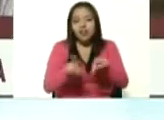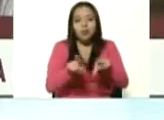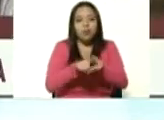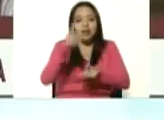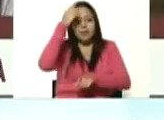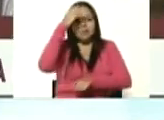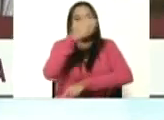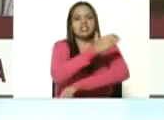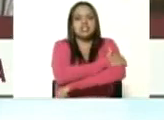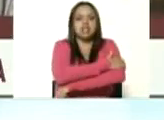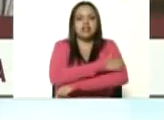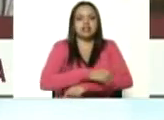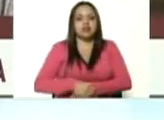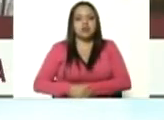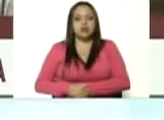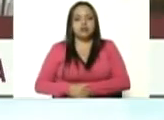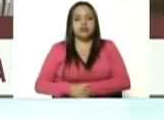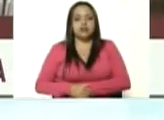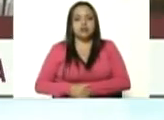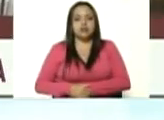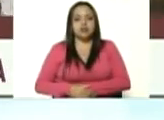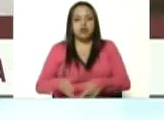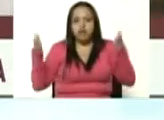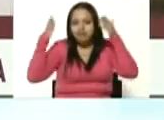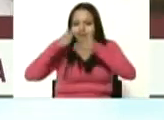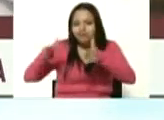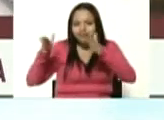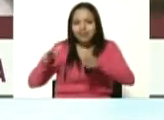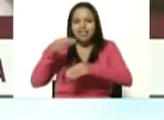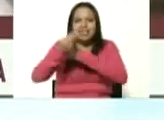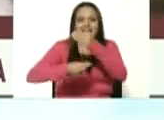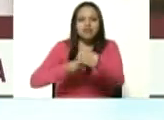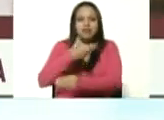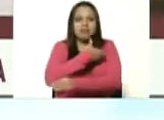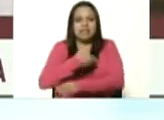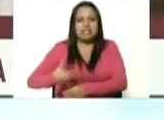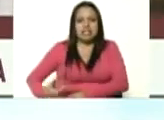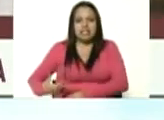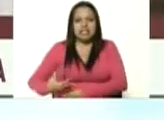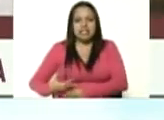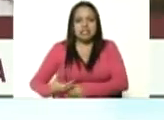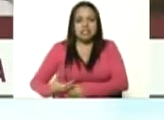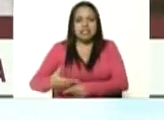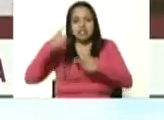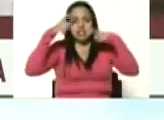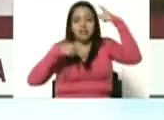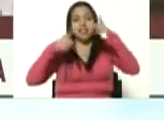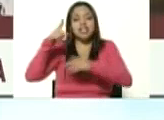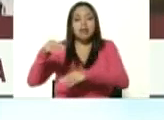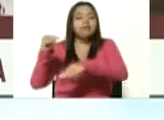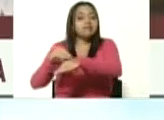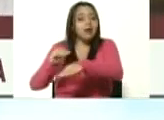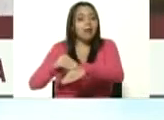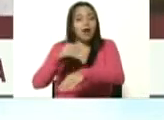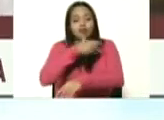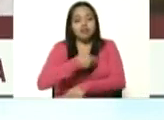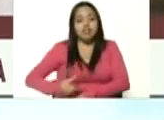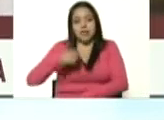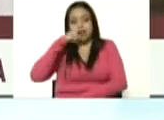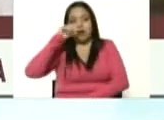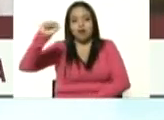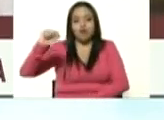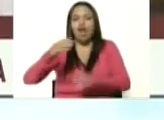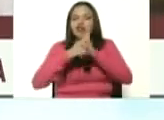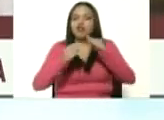nuestro comandante Hugo Chávez y el llamado suyo a todos los revolucionarios a todos los patriotas de